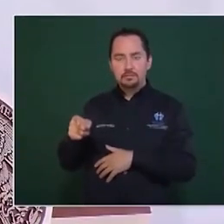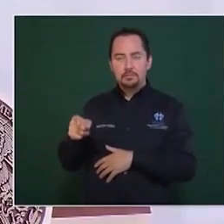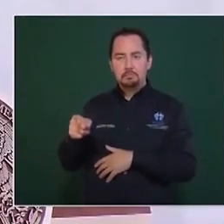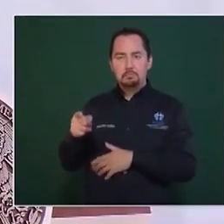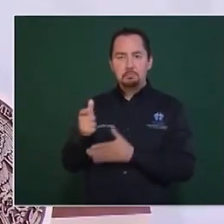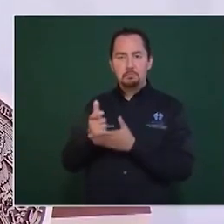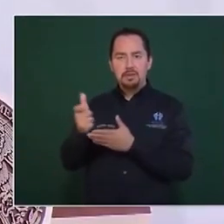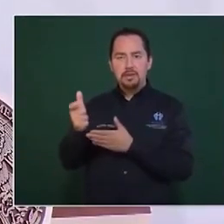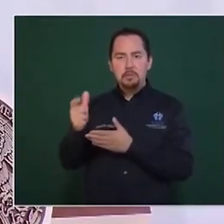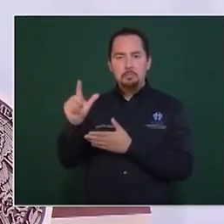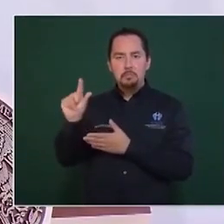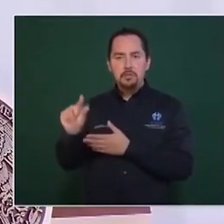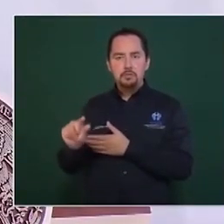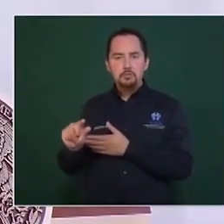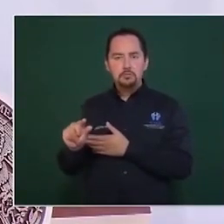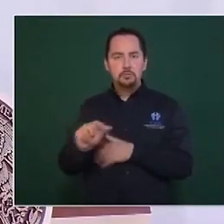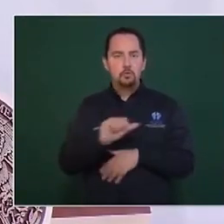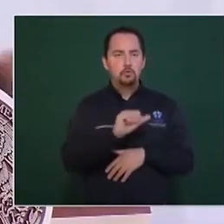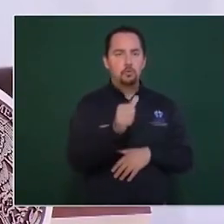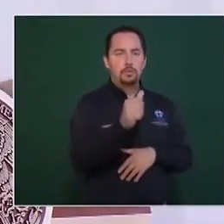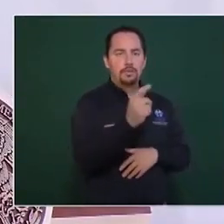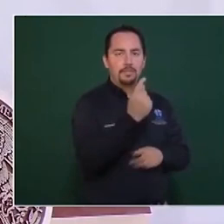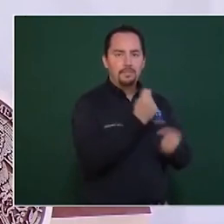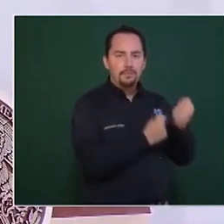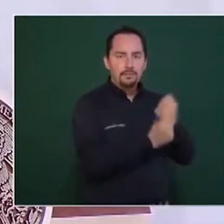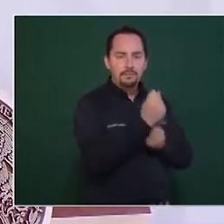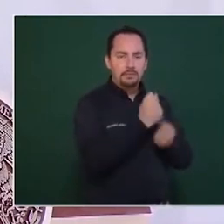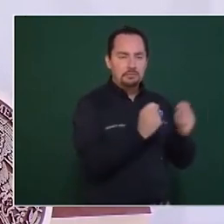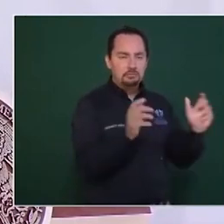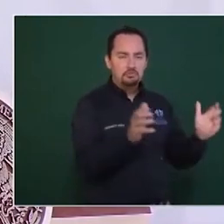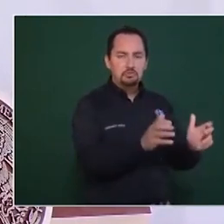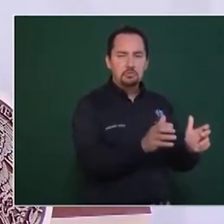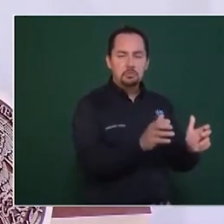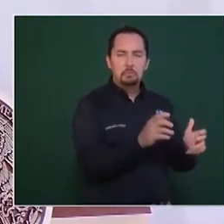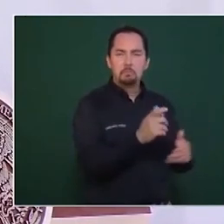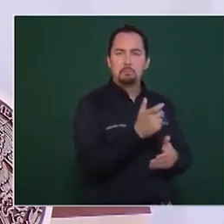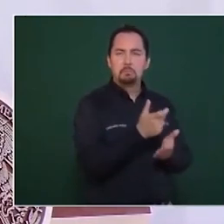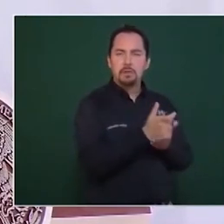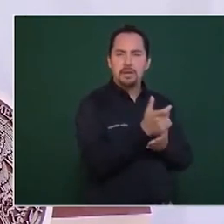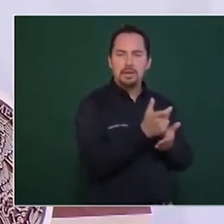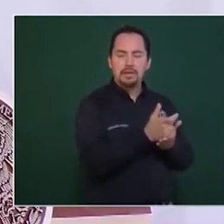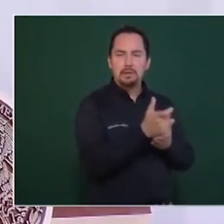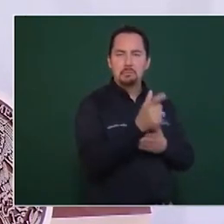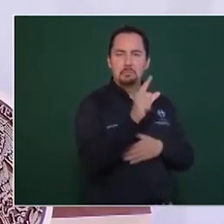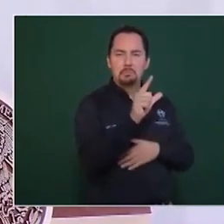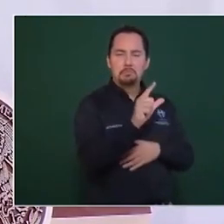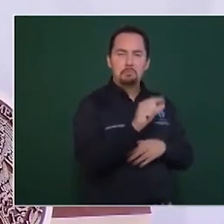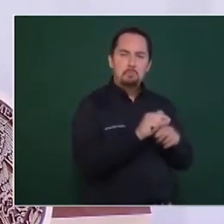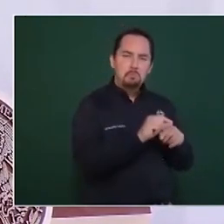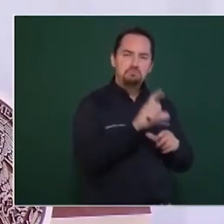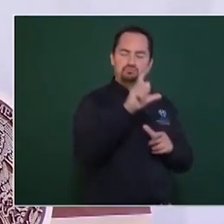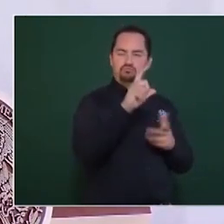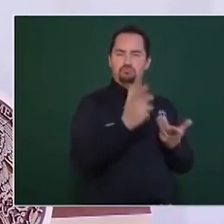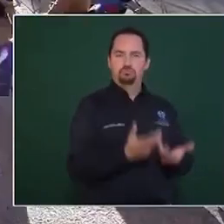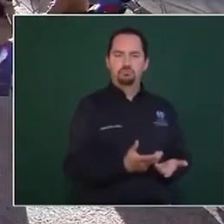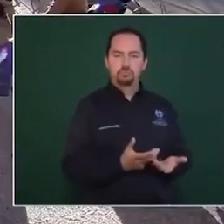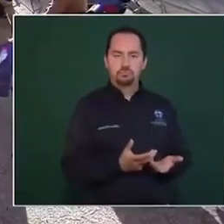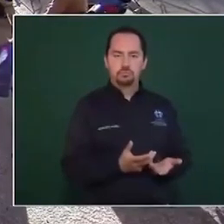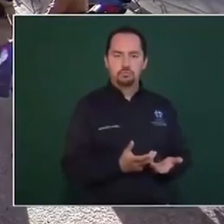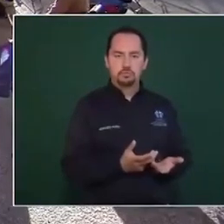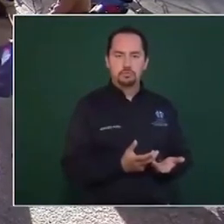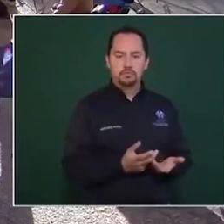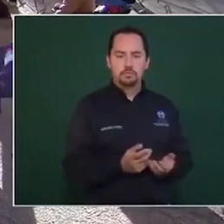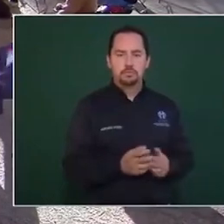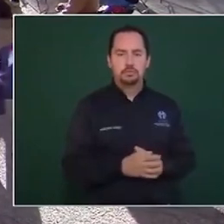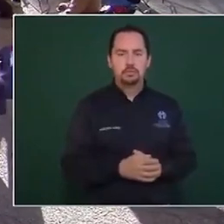en un pueblo, una colonia que tienen que apagar sus refrigeradores, mientras